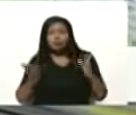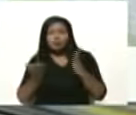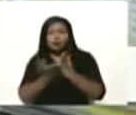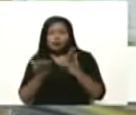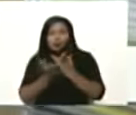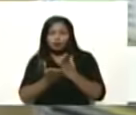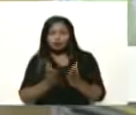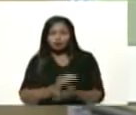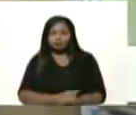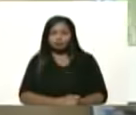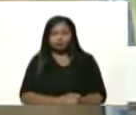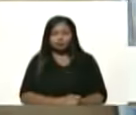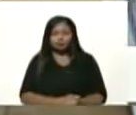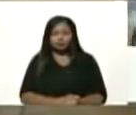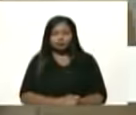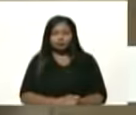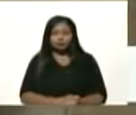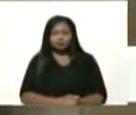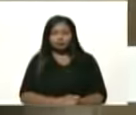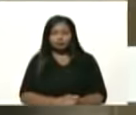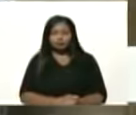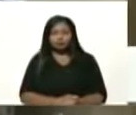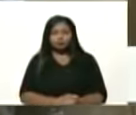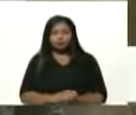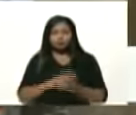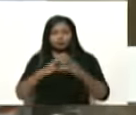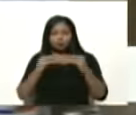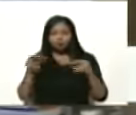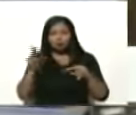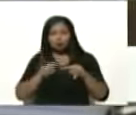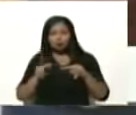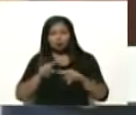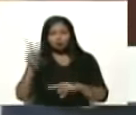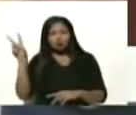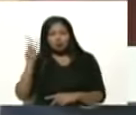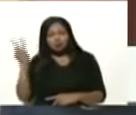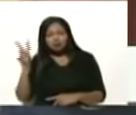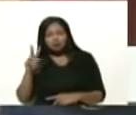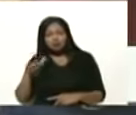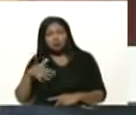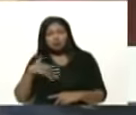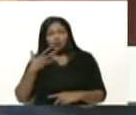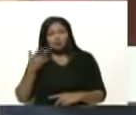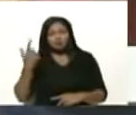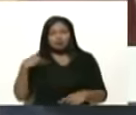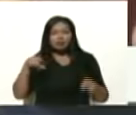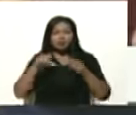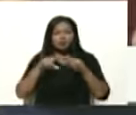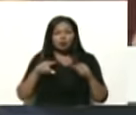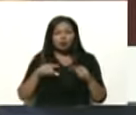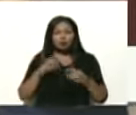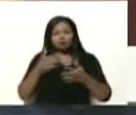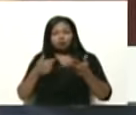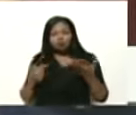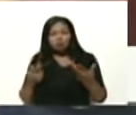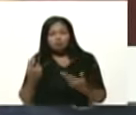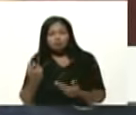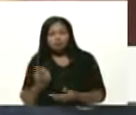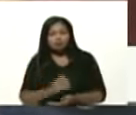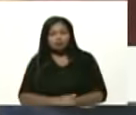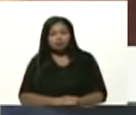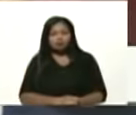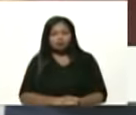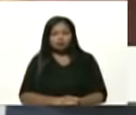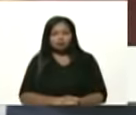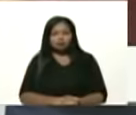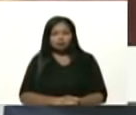para todos los niños de Venezuela puedan tener su material para que,